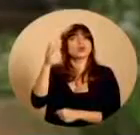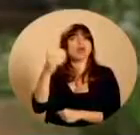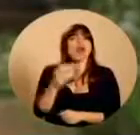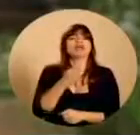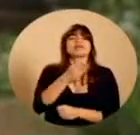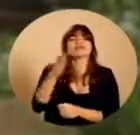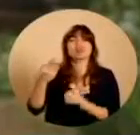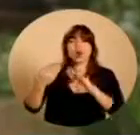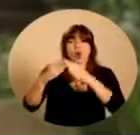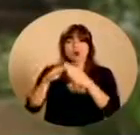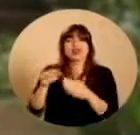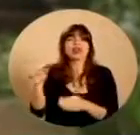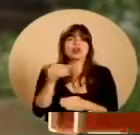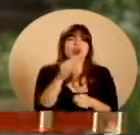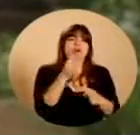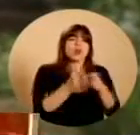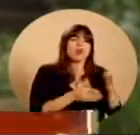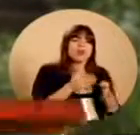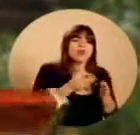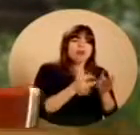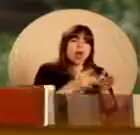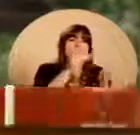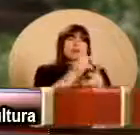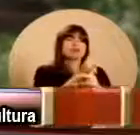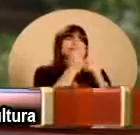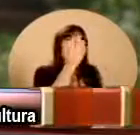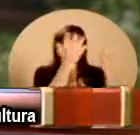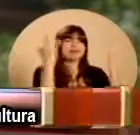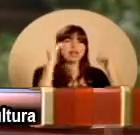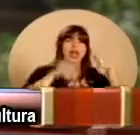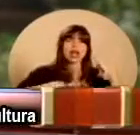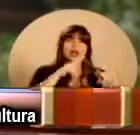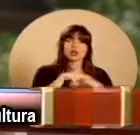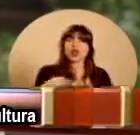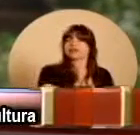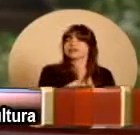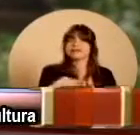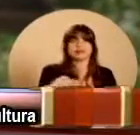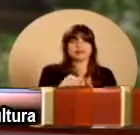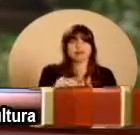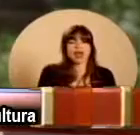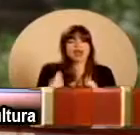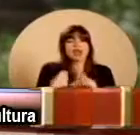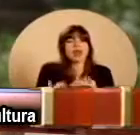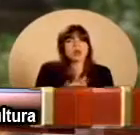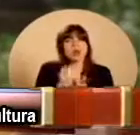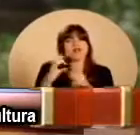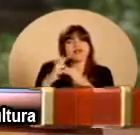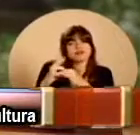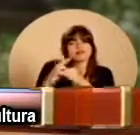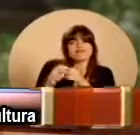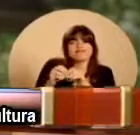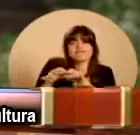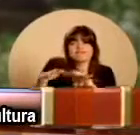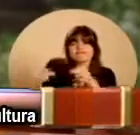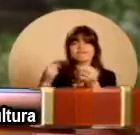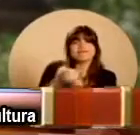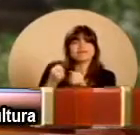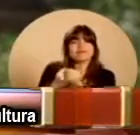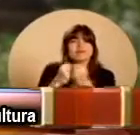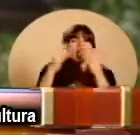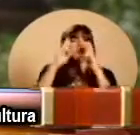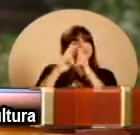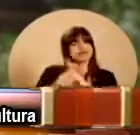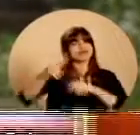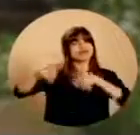cultural es a nuestras comunidades lo que el cuido y el aprovechamiento sostenible a los recursos naturales. Restituye vínculos y redes de apoyo,